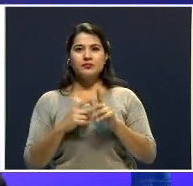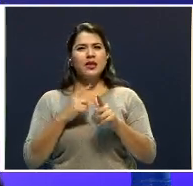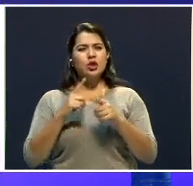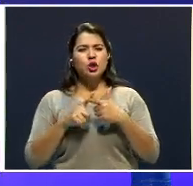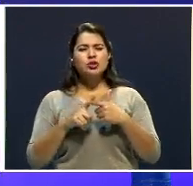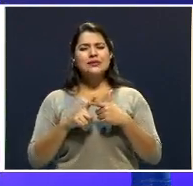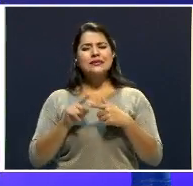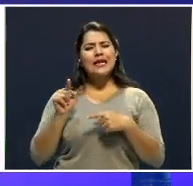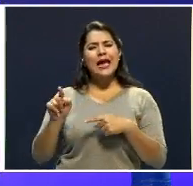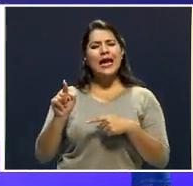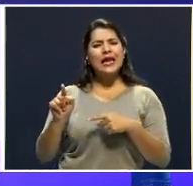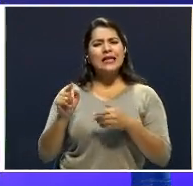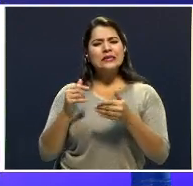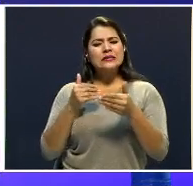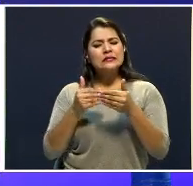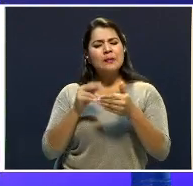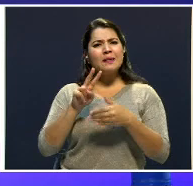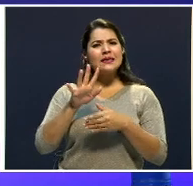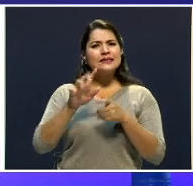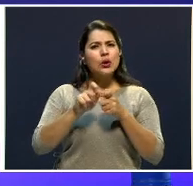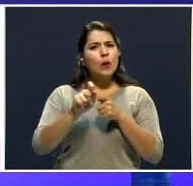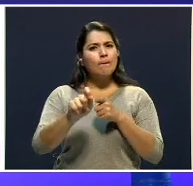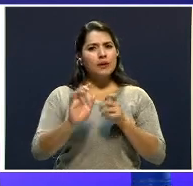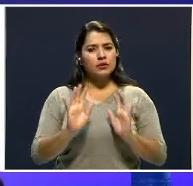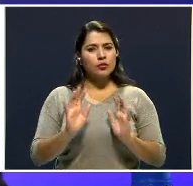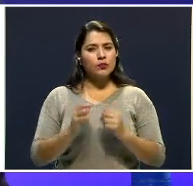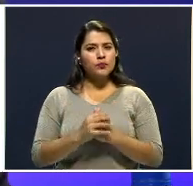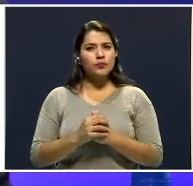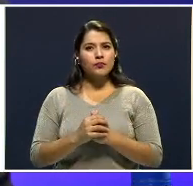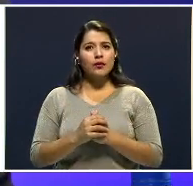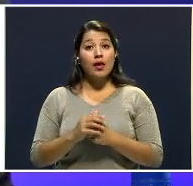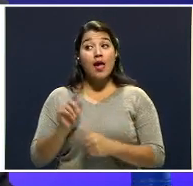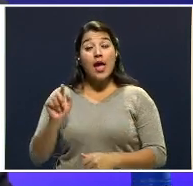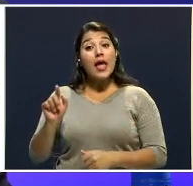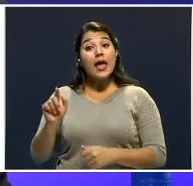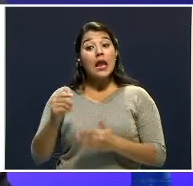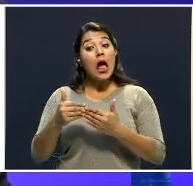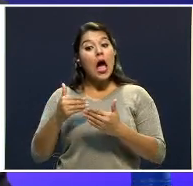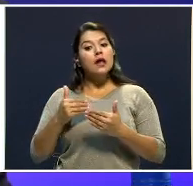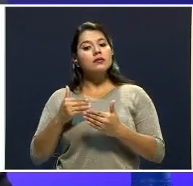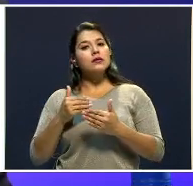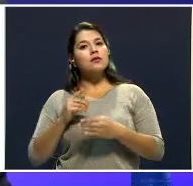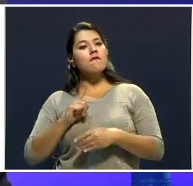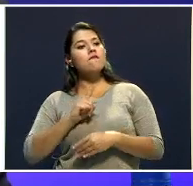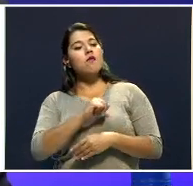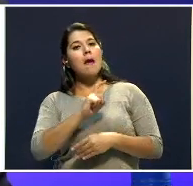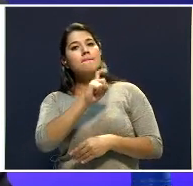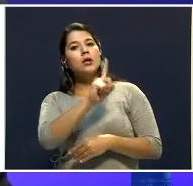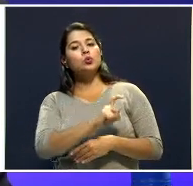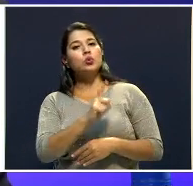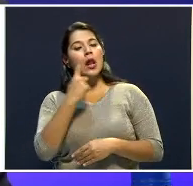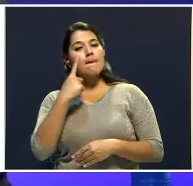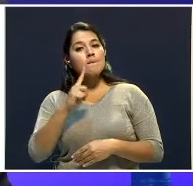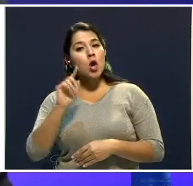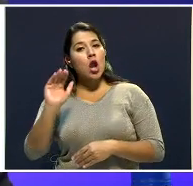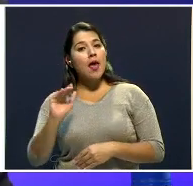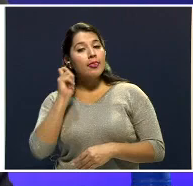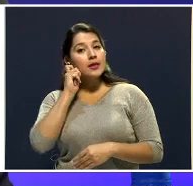Josebet. Minutos antes, él había ido a preguntar por Josebet a la casa de la madre,